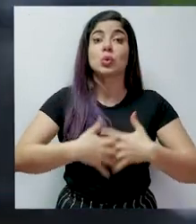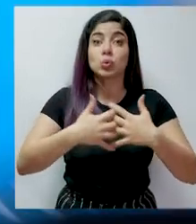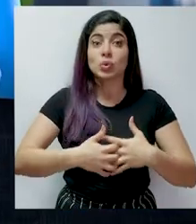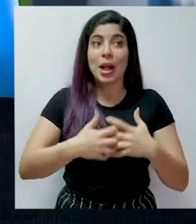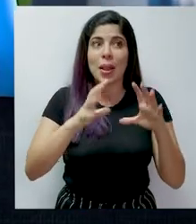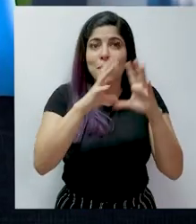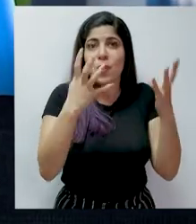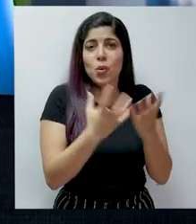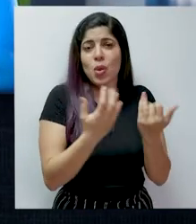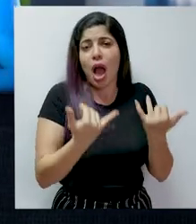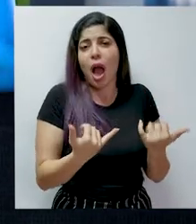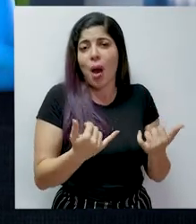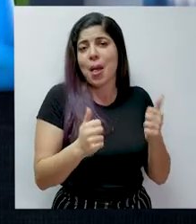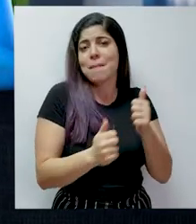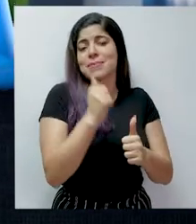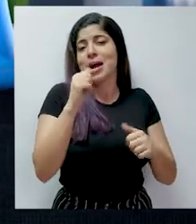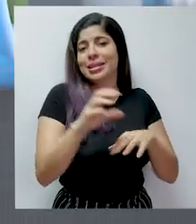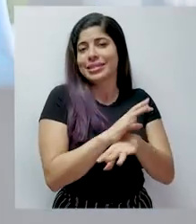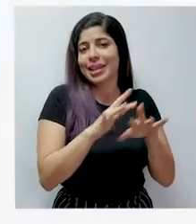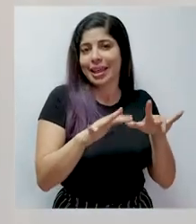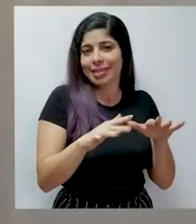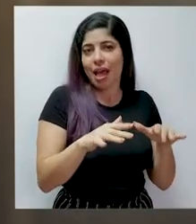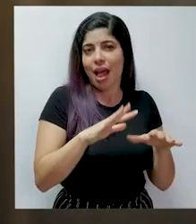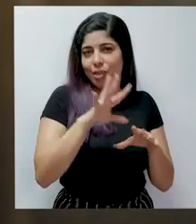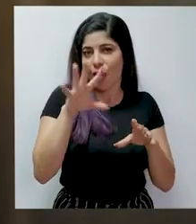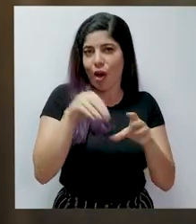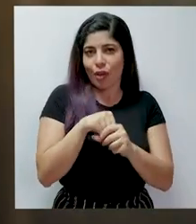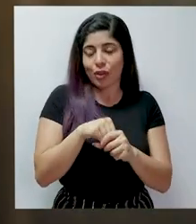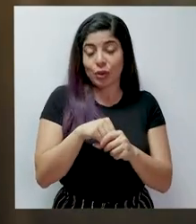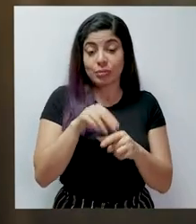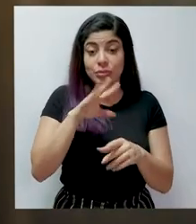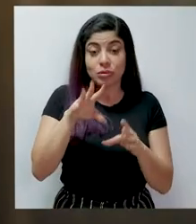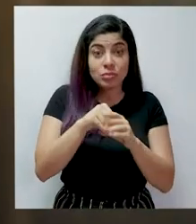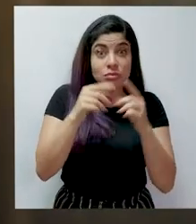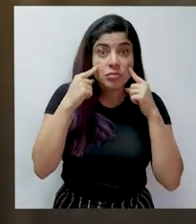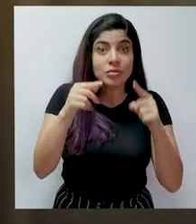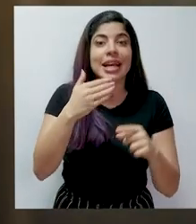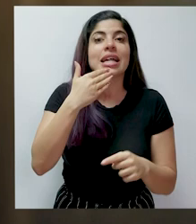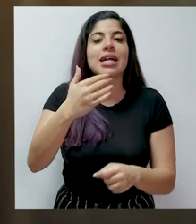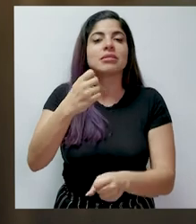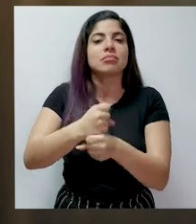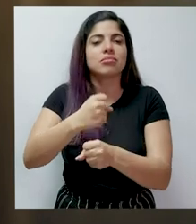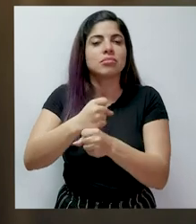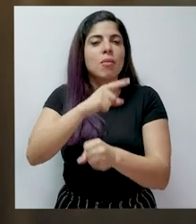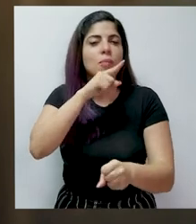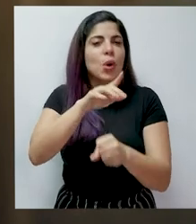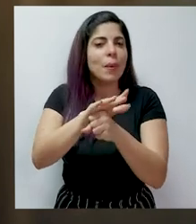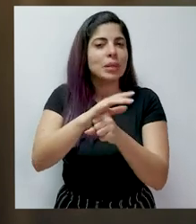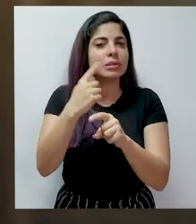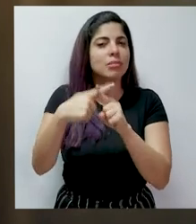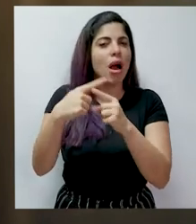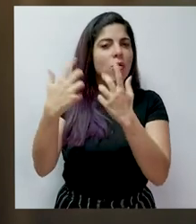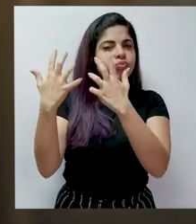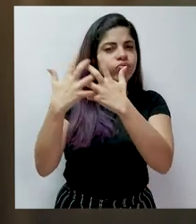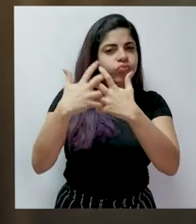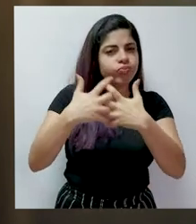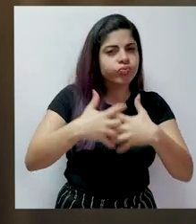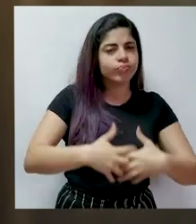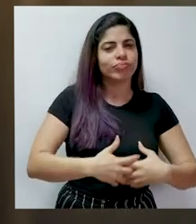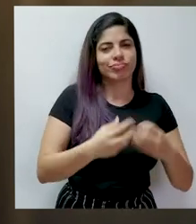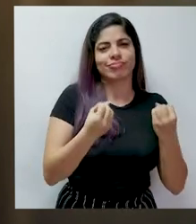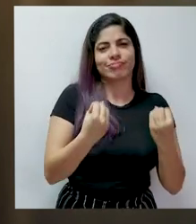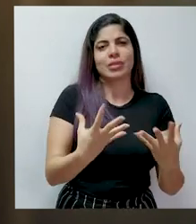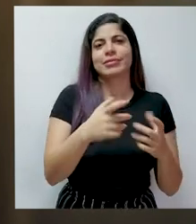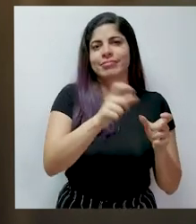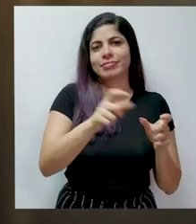y en un mundo cada vez más digitalizado. Todo esto ha sido posible gracias al trabajo, compromiso y articulación